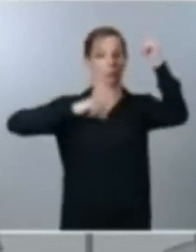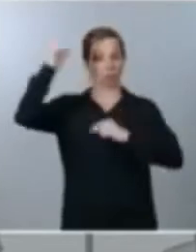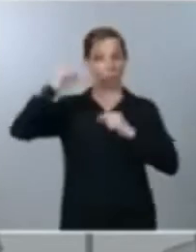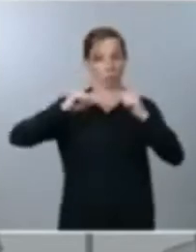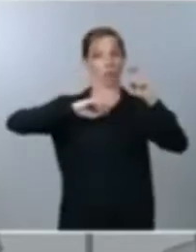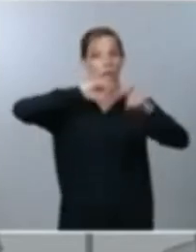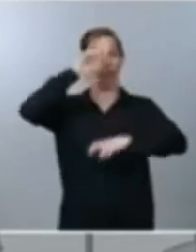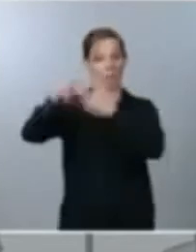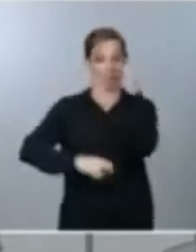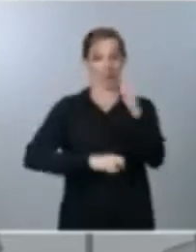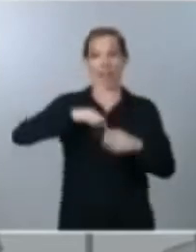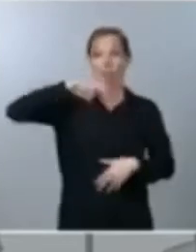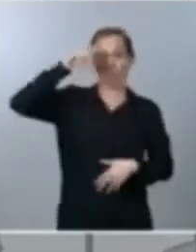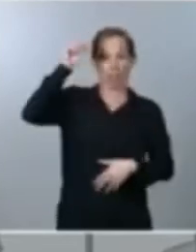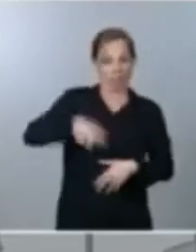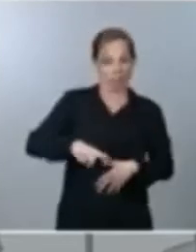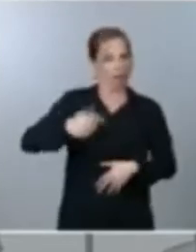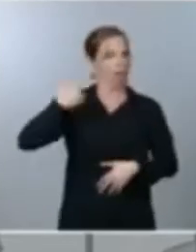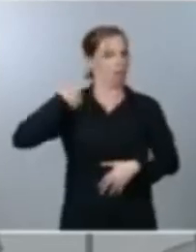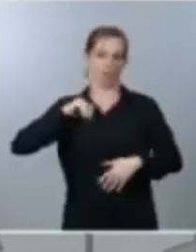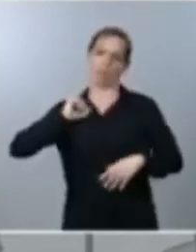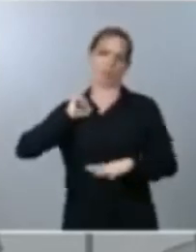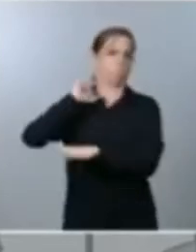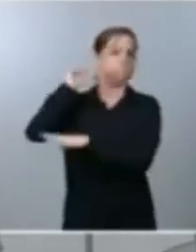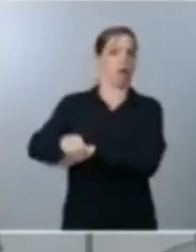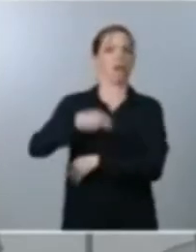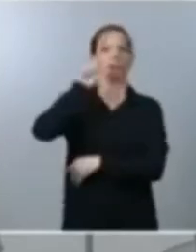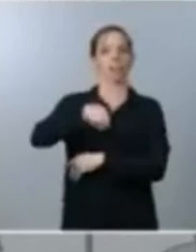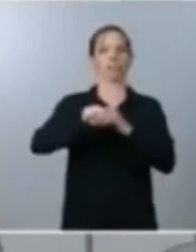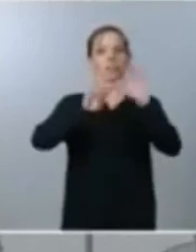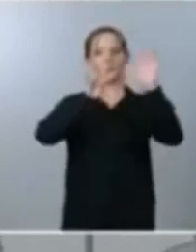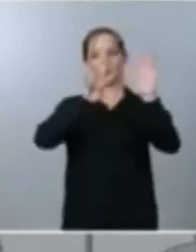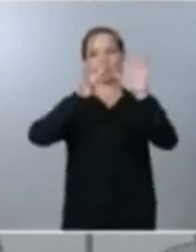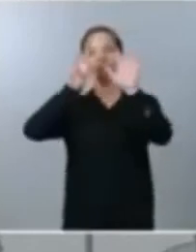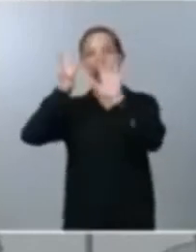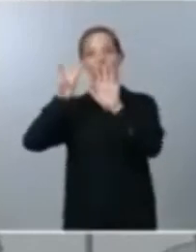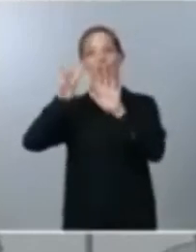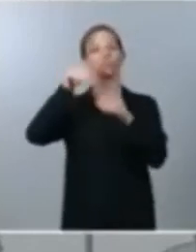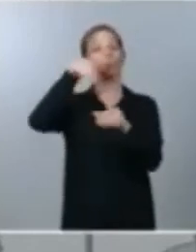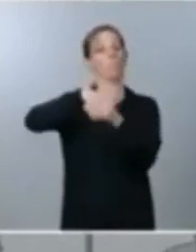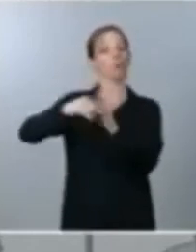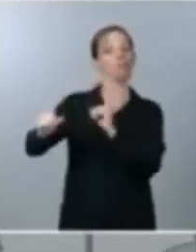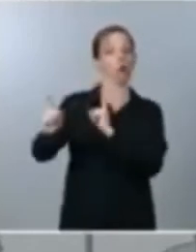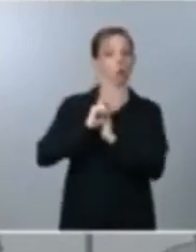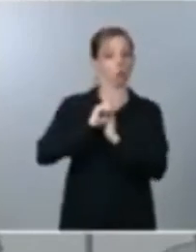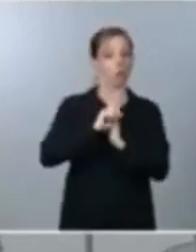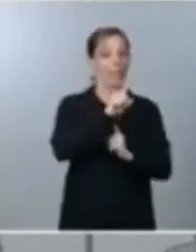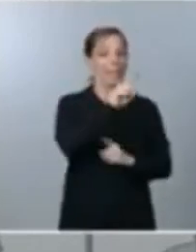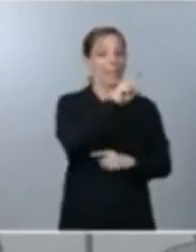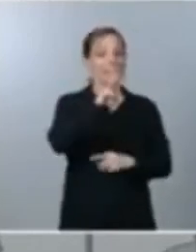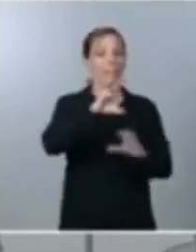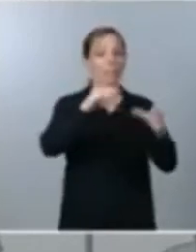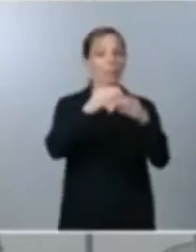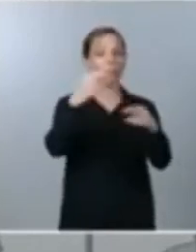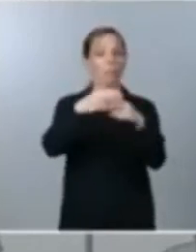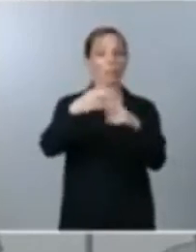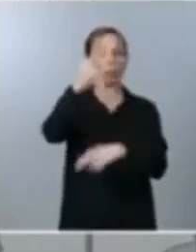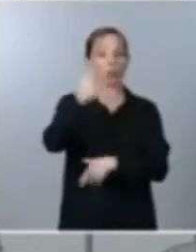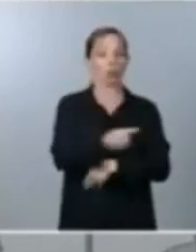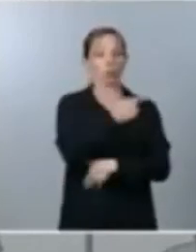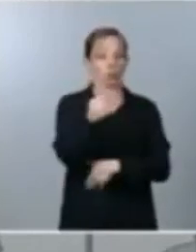nuestra democracia reciente con 198 votos en contra con 13 partidos políticos fuerzas parlamentarias